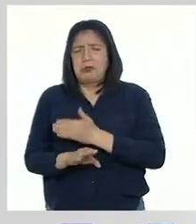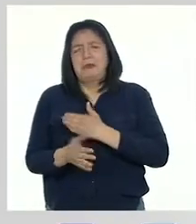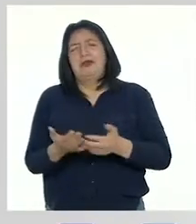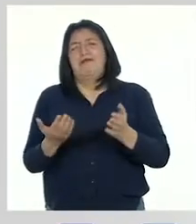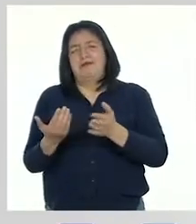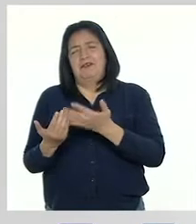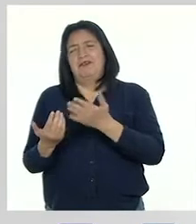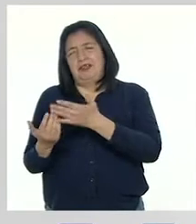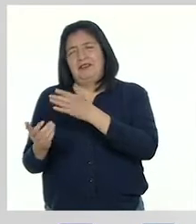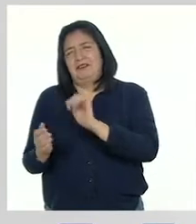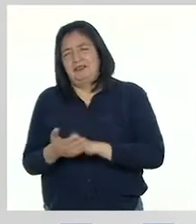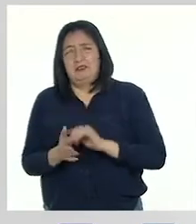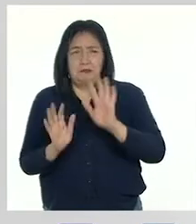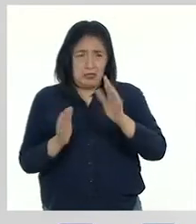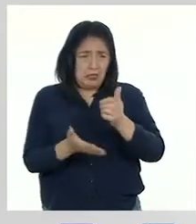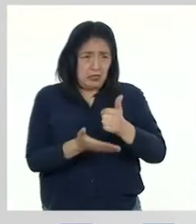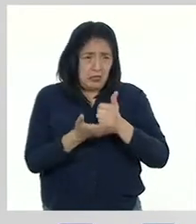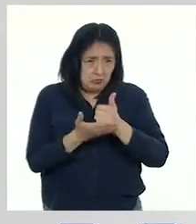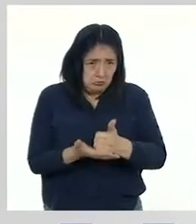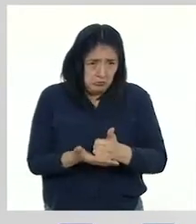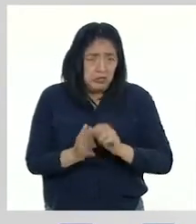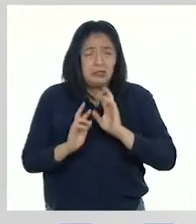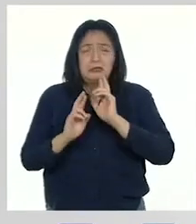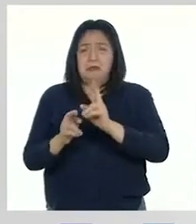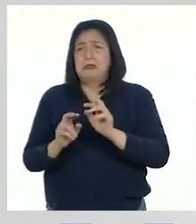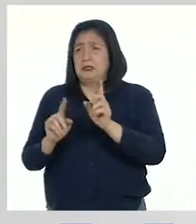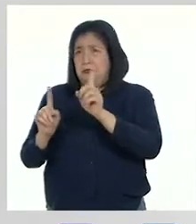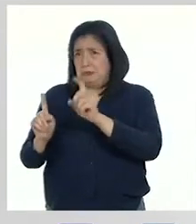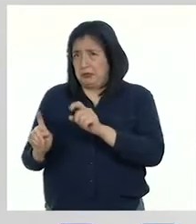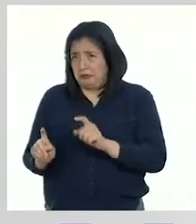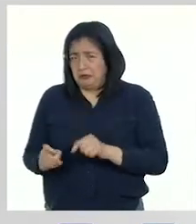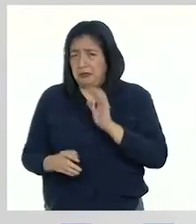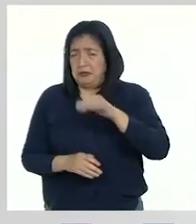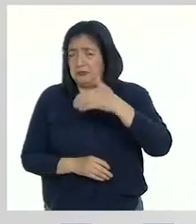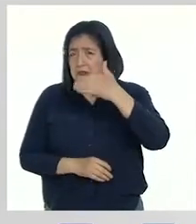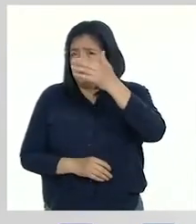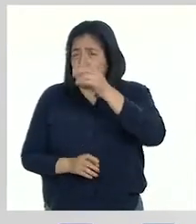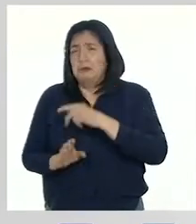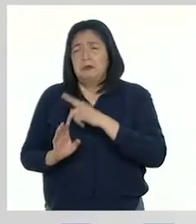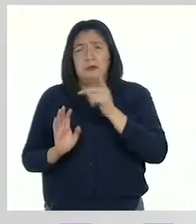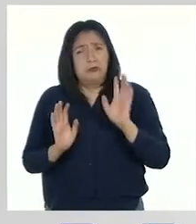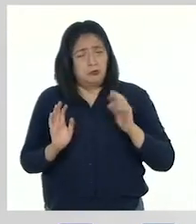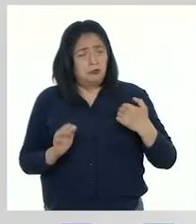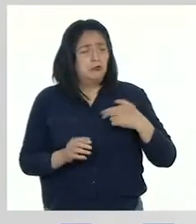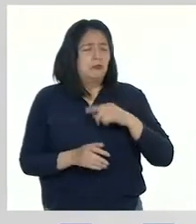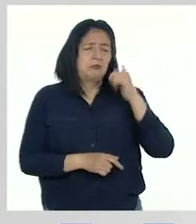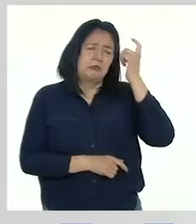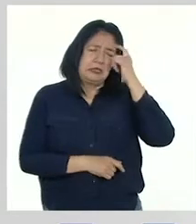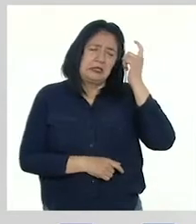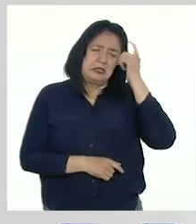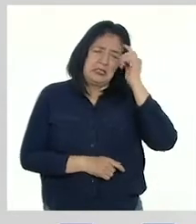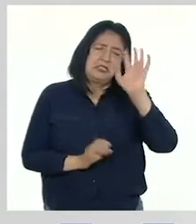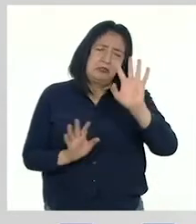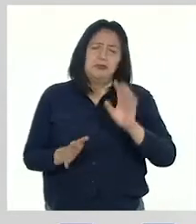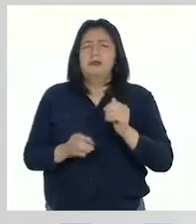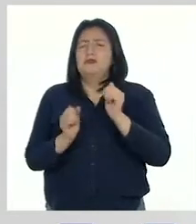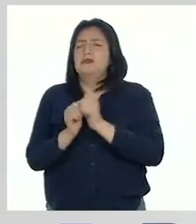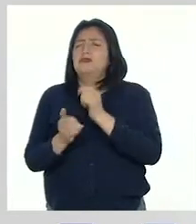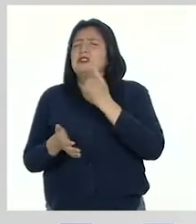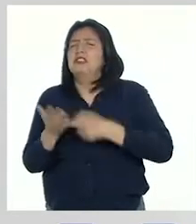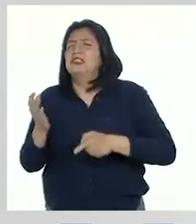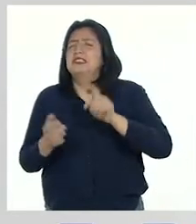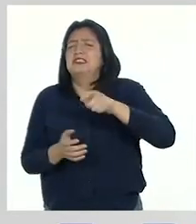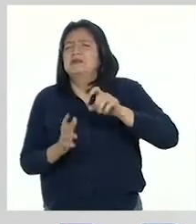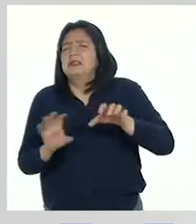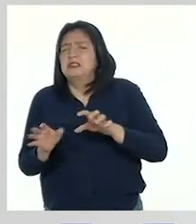más sencillo. Para ayudarte a responder esta pregunta en los próximos programas, iremos pensando juntos qué